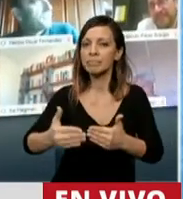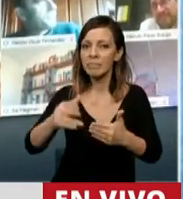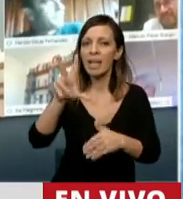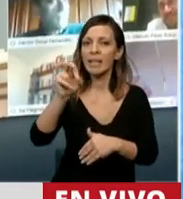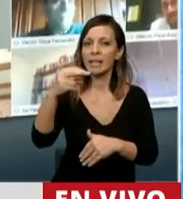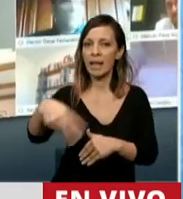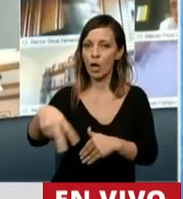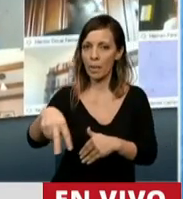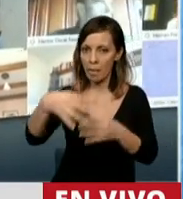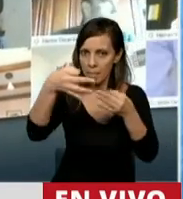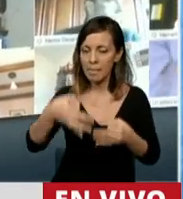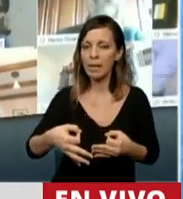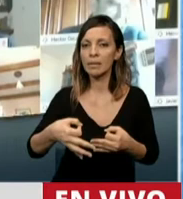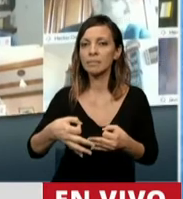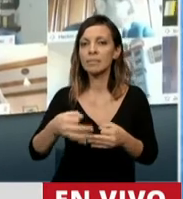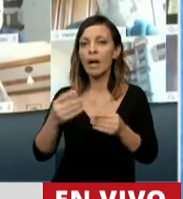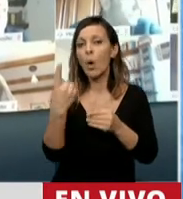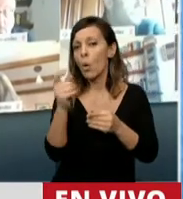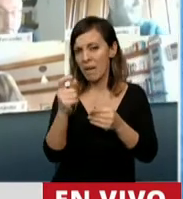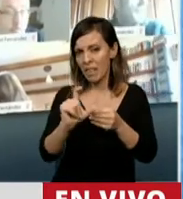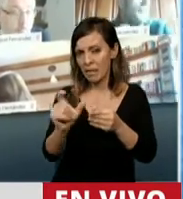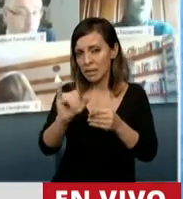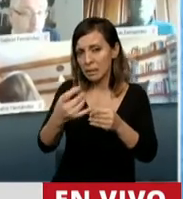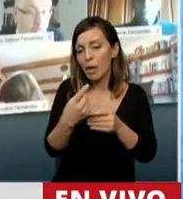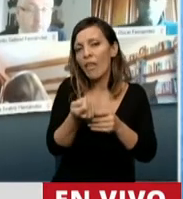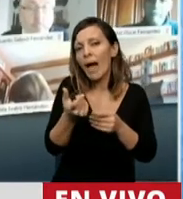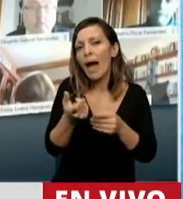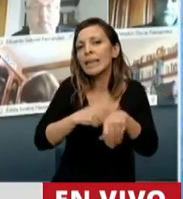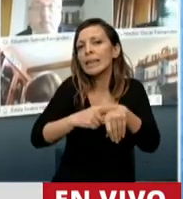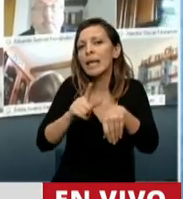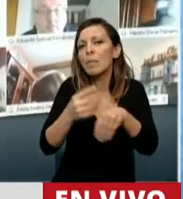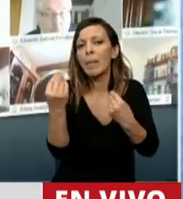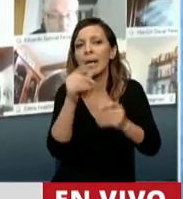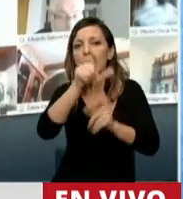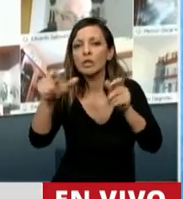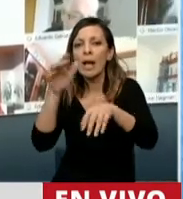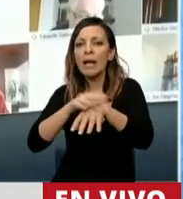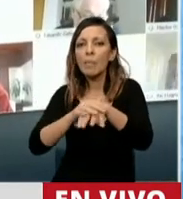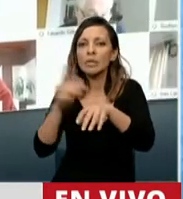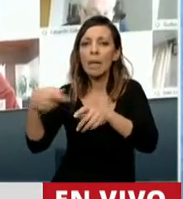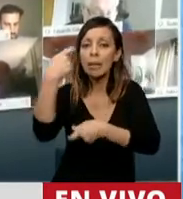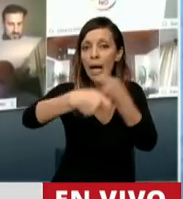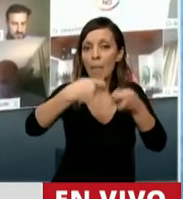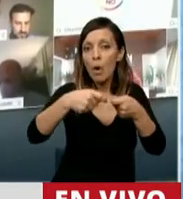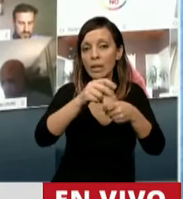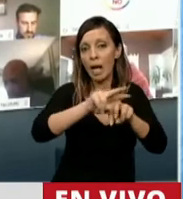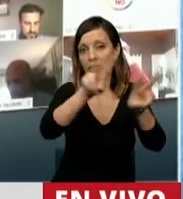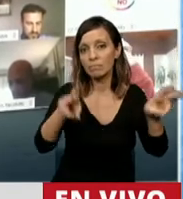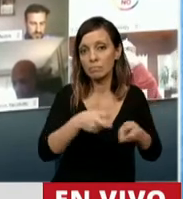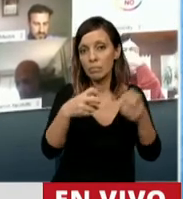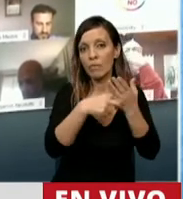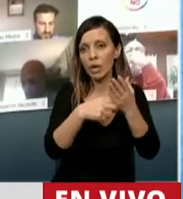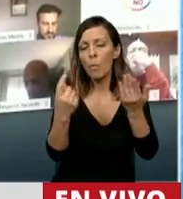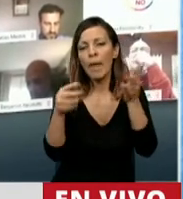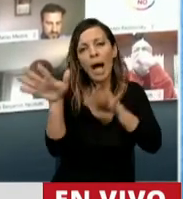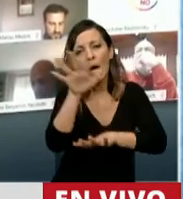mes, dejando así escaso tiempo para que los responsables y contribuyentes al fisco se puedan reordenar